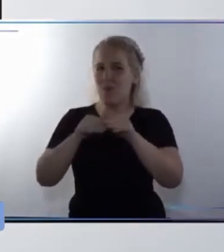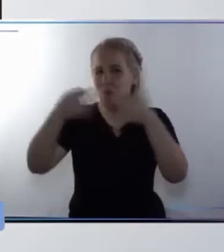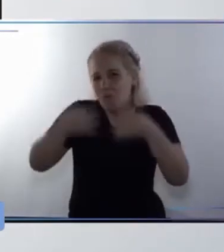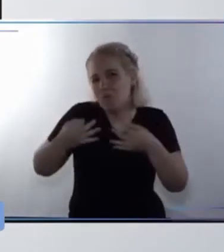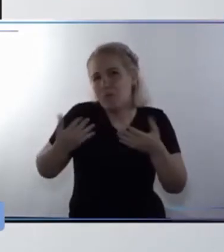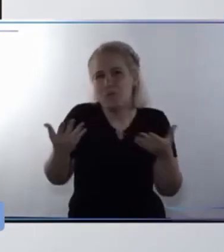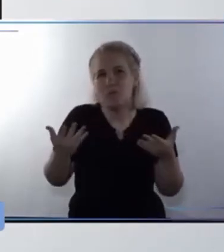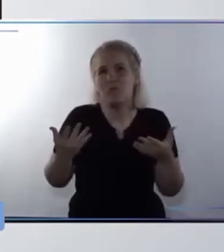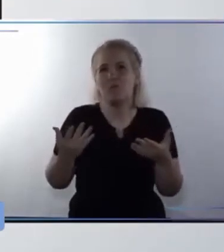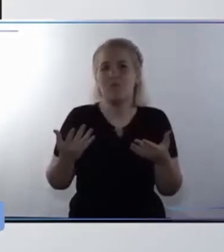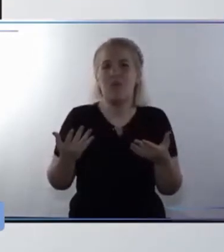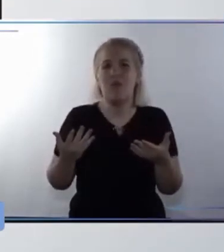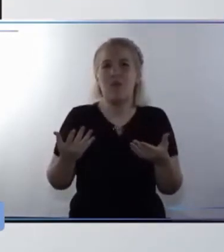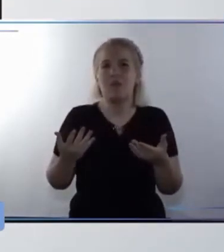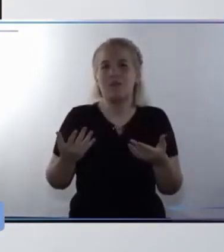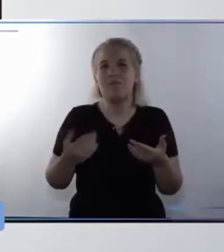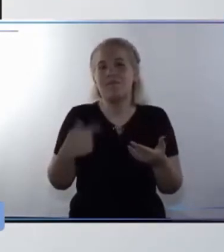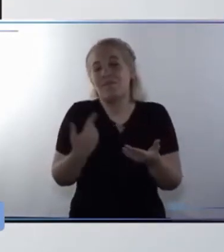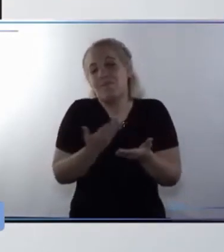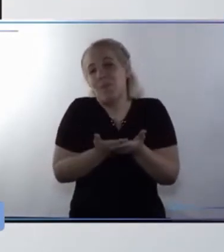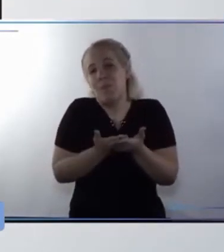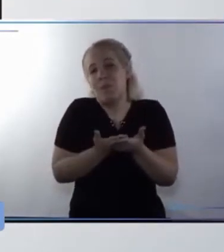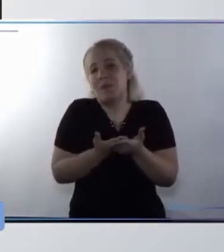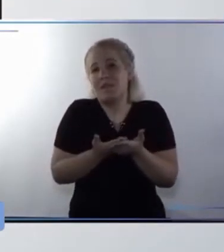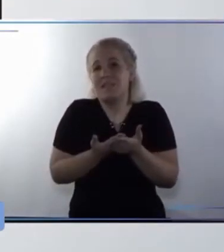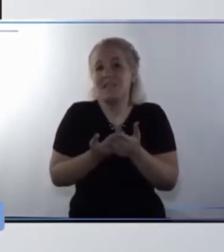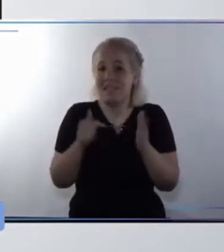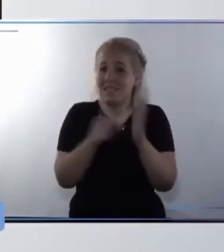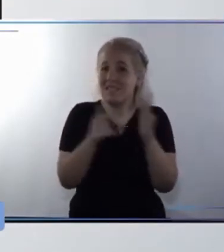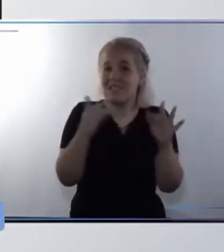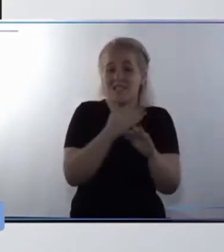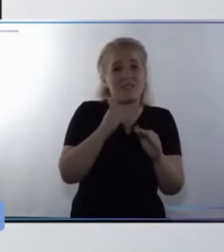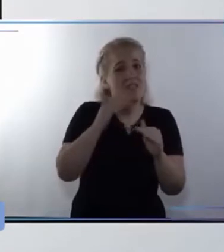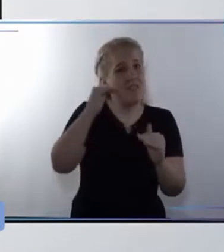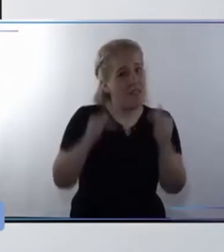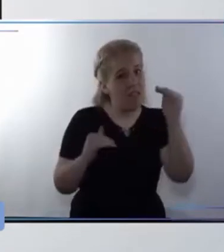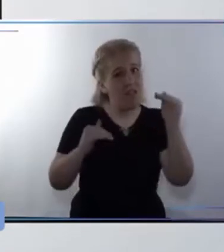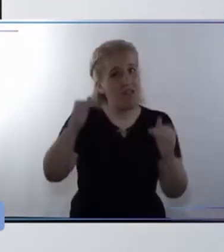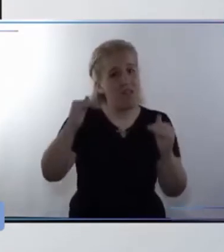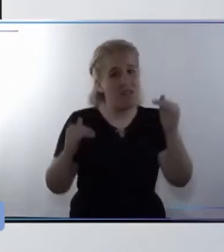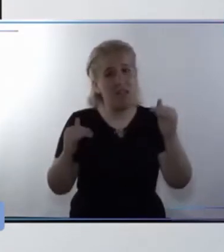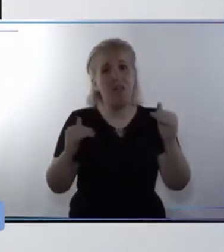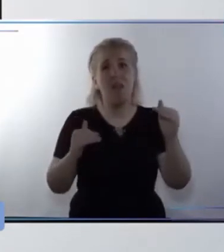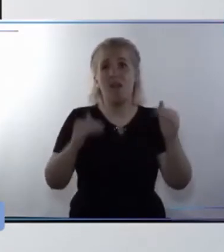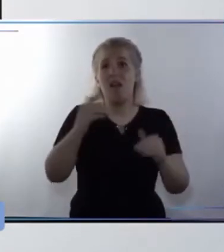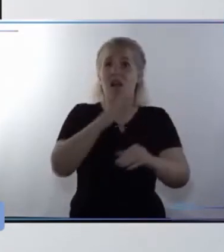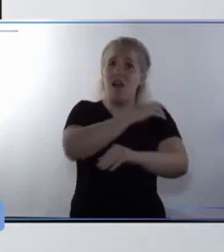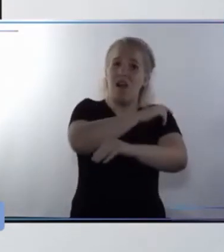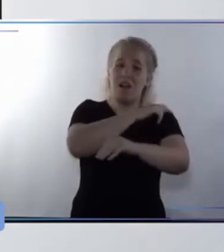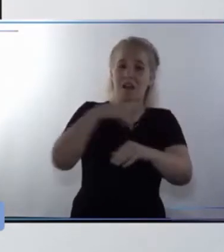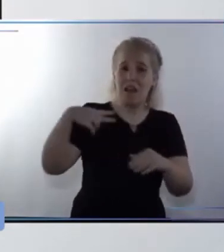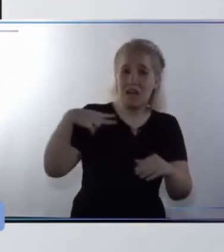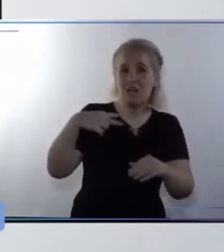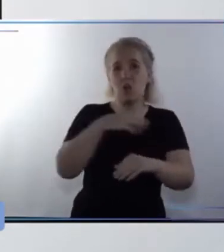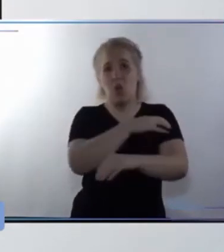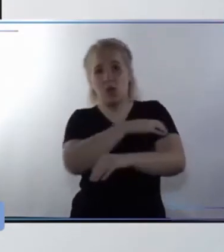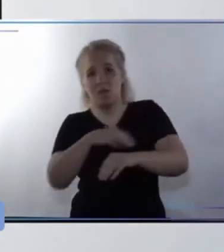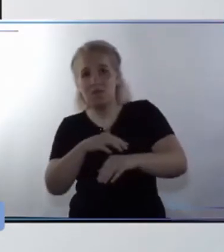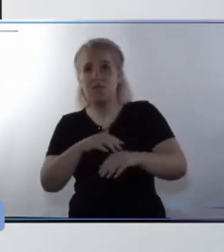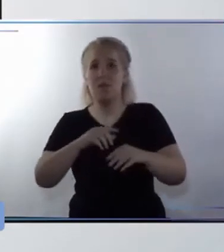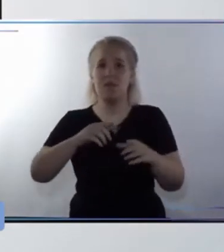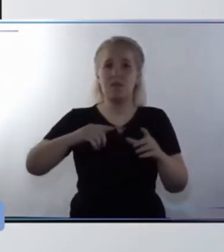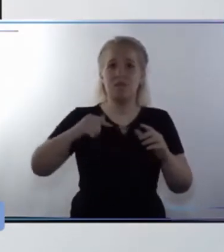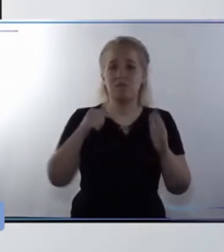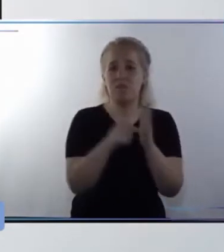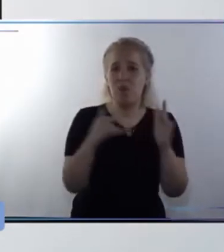Nosotros planteamos el problema de la ciudad es igual, ¿no? La ciudad entre ricos y pobres, centro periferia, ciudad